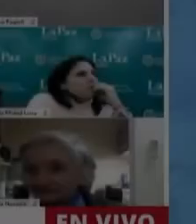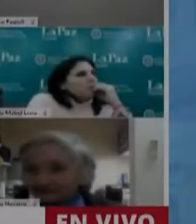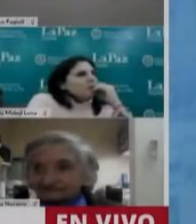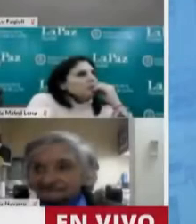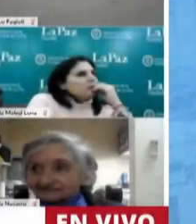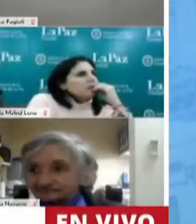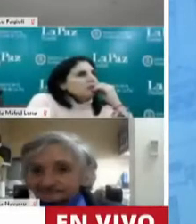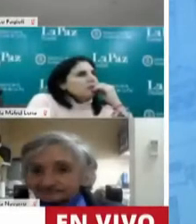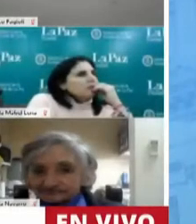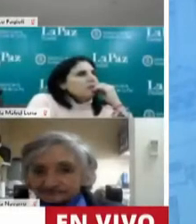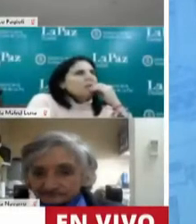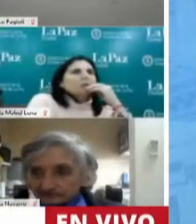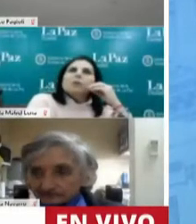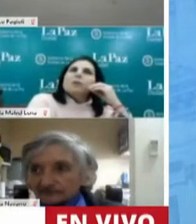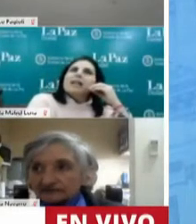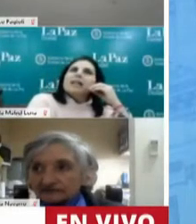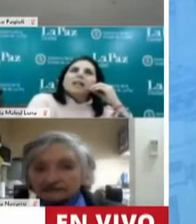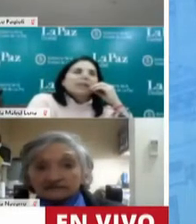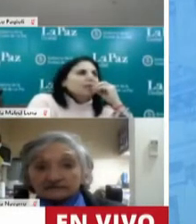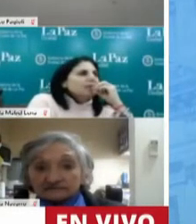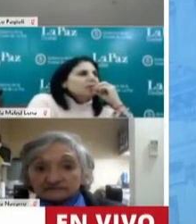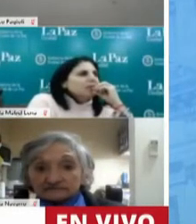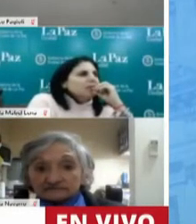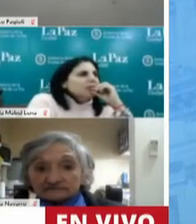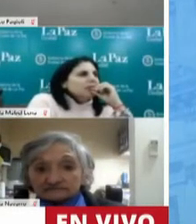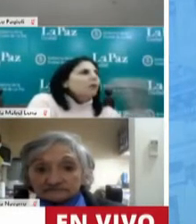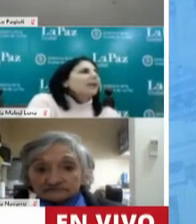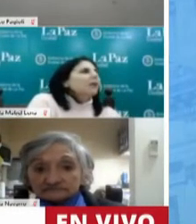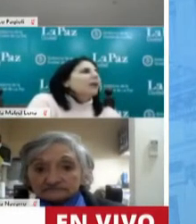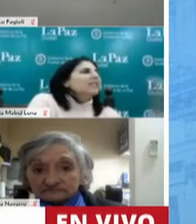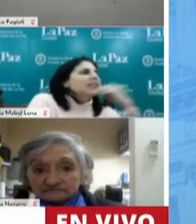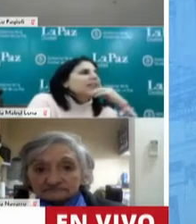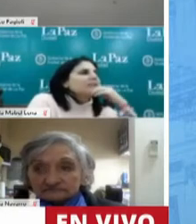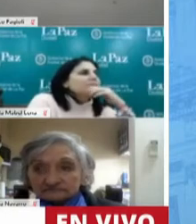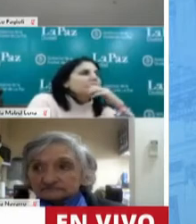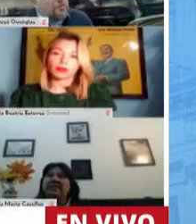Tiene la palabra la diputada Ayelena Espósito.